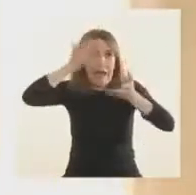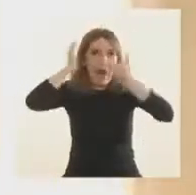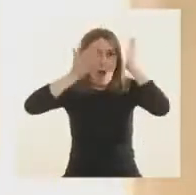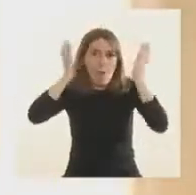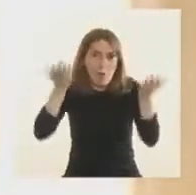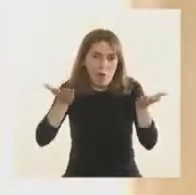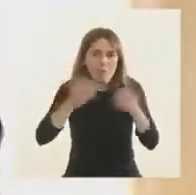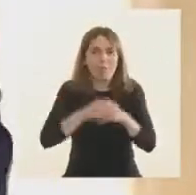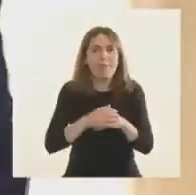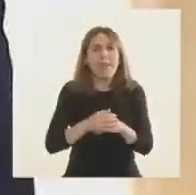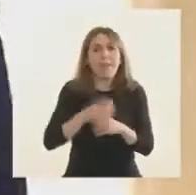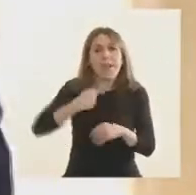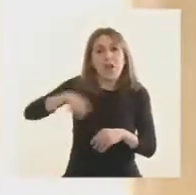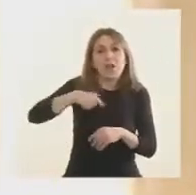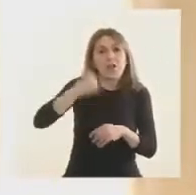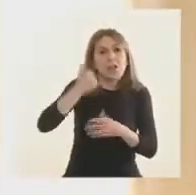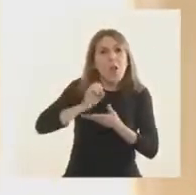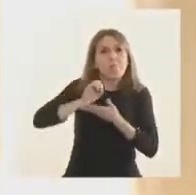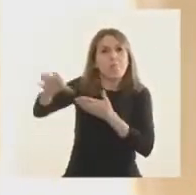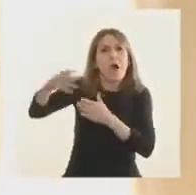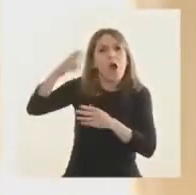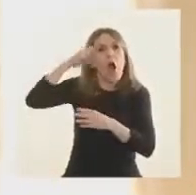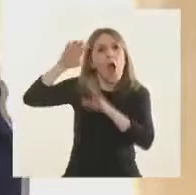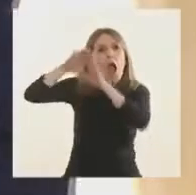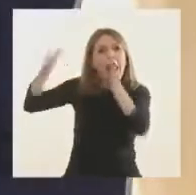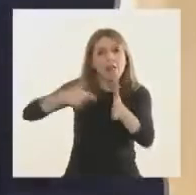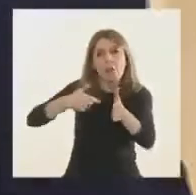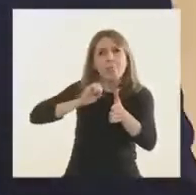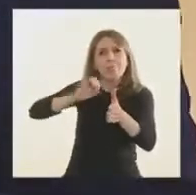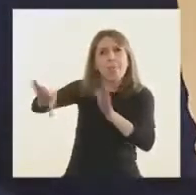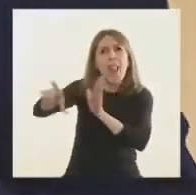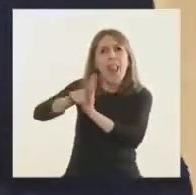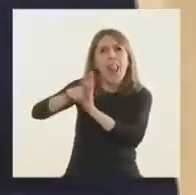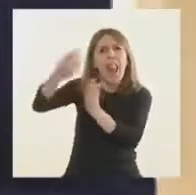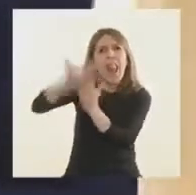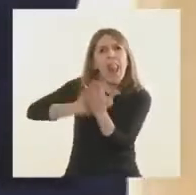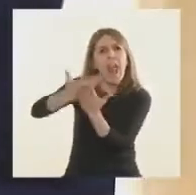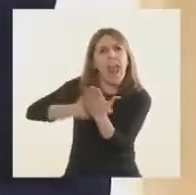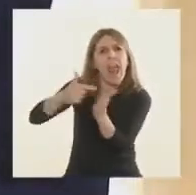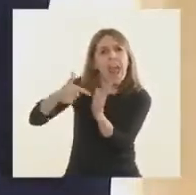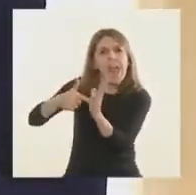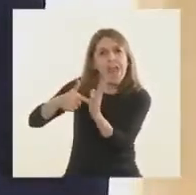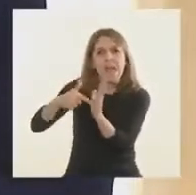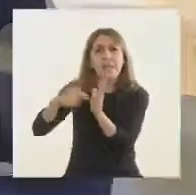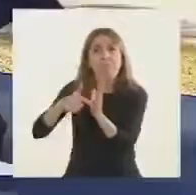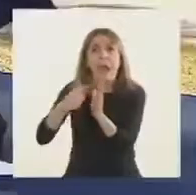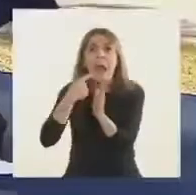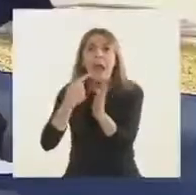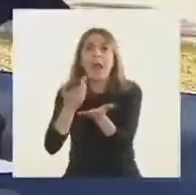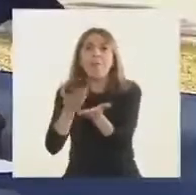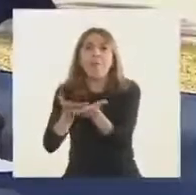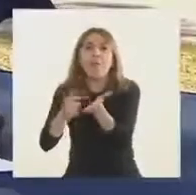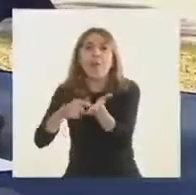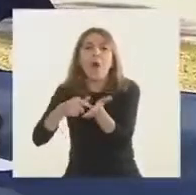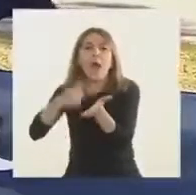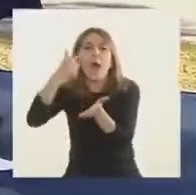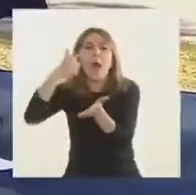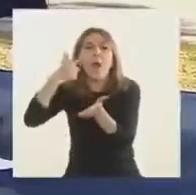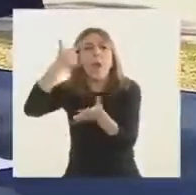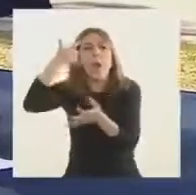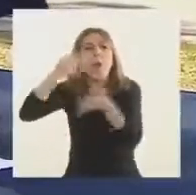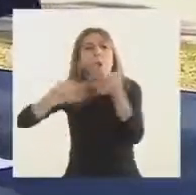Nosotros hemos mandado al Congreso una ley que propone una reforma en la Justicia Federal que vuelve